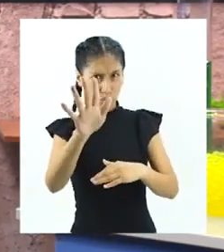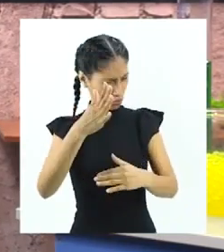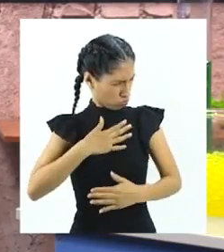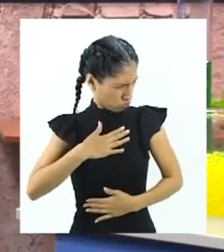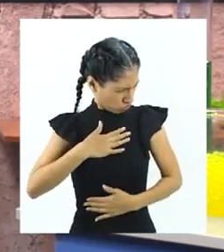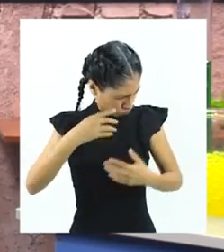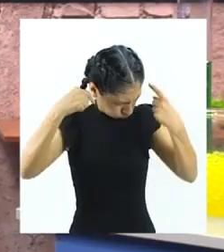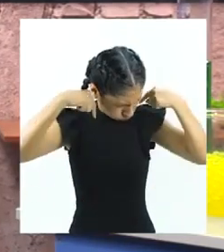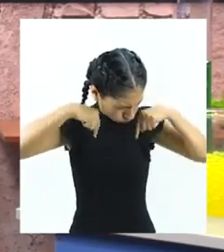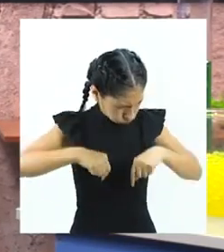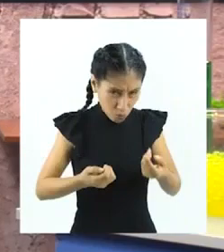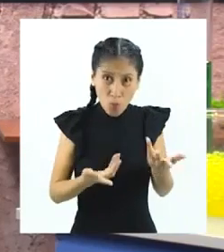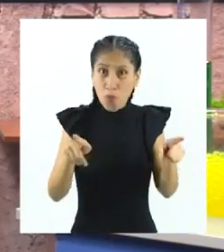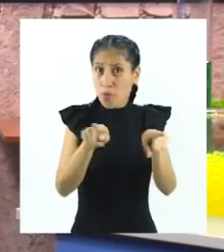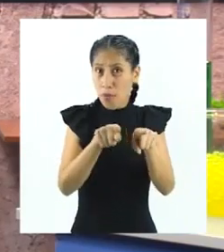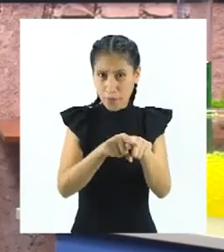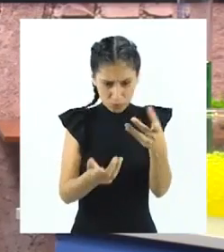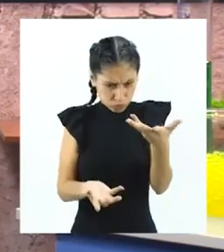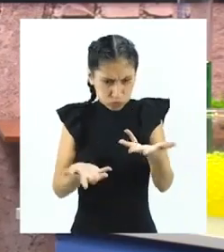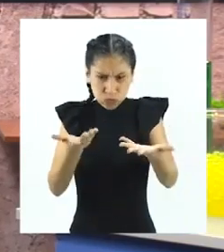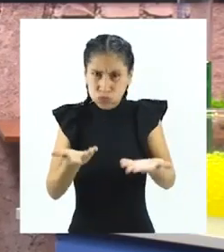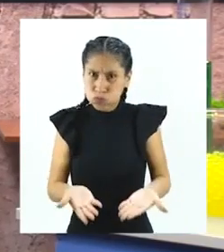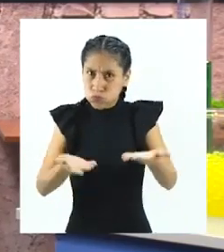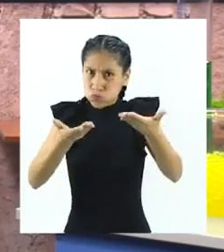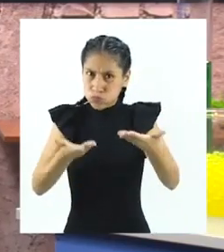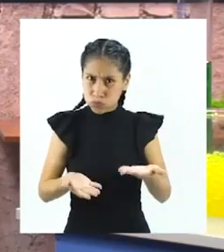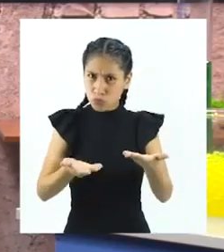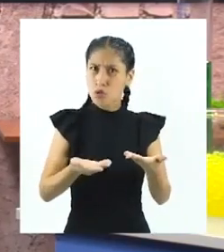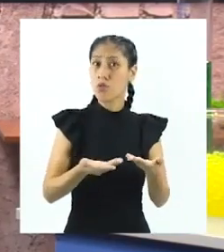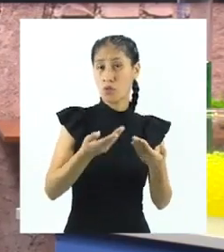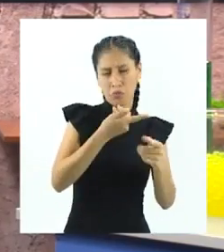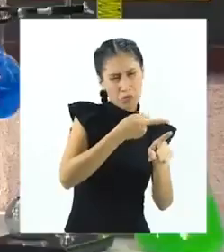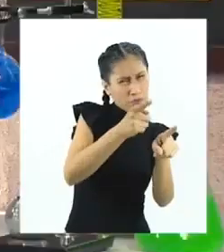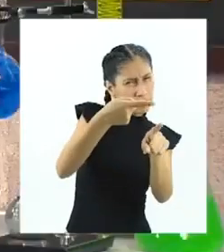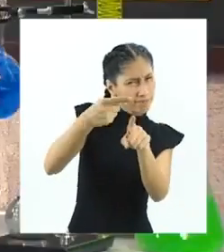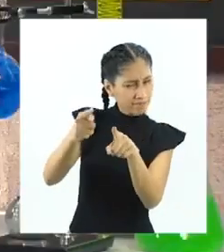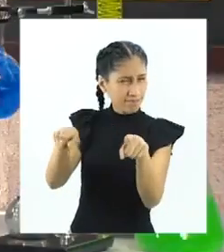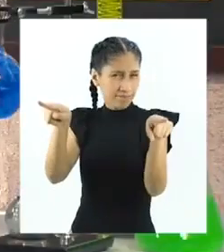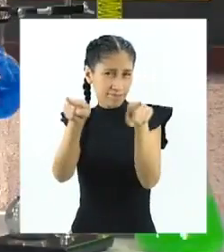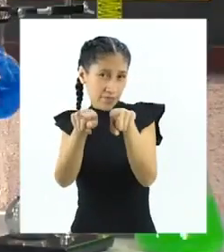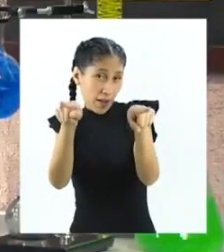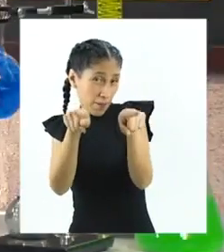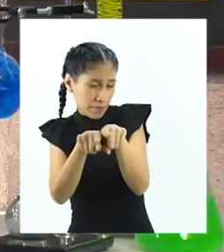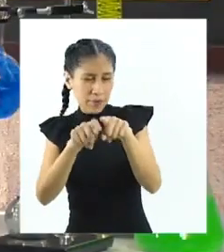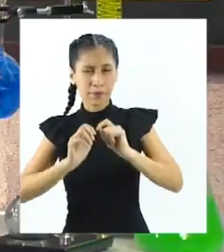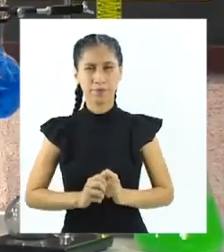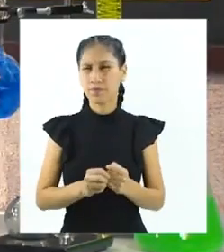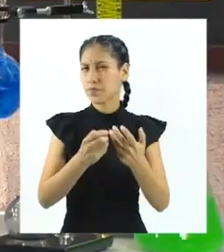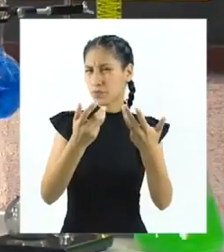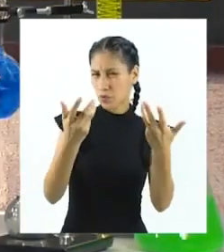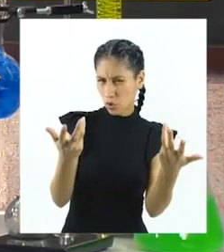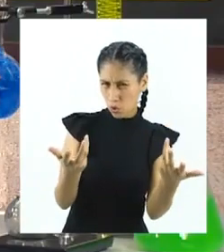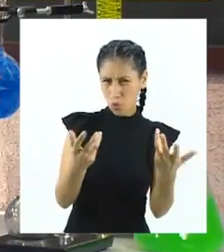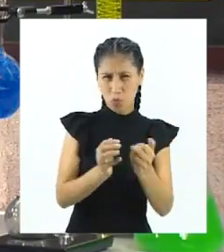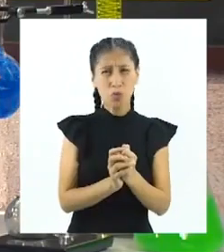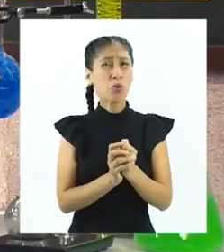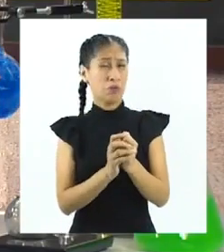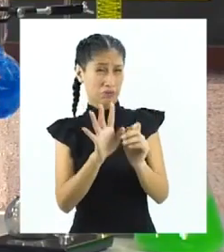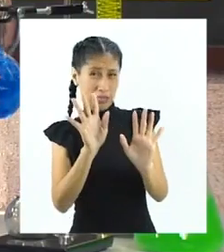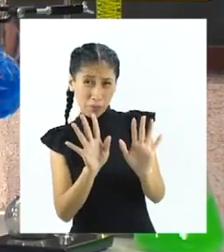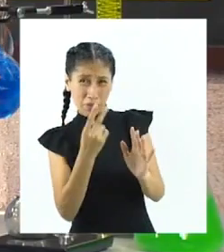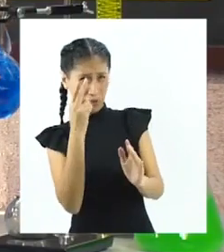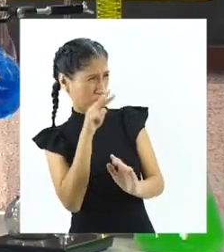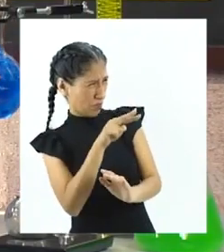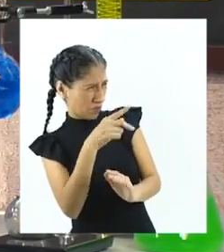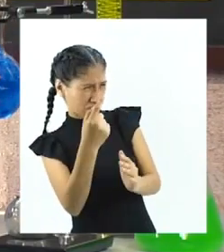reacción, la presión, el peso, la masa, etc. También puede ser aquella alternativa que da solución